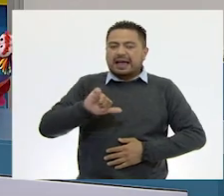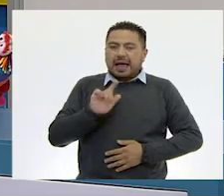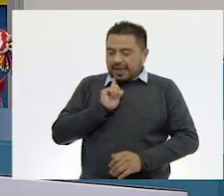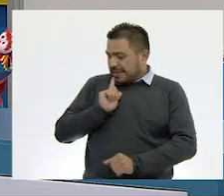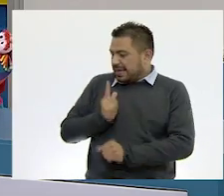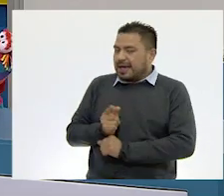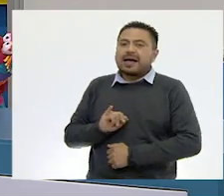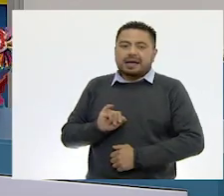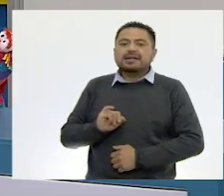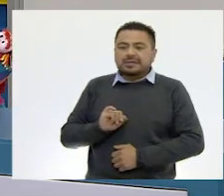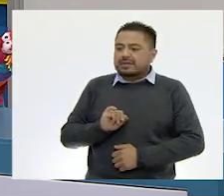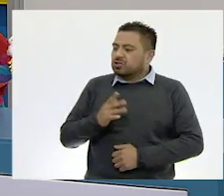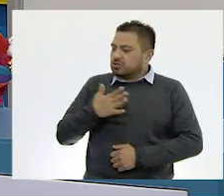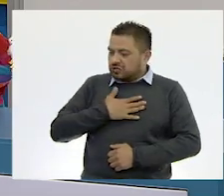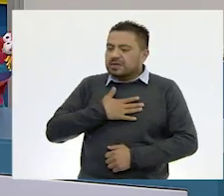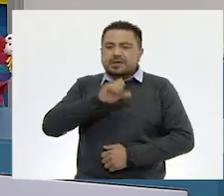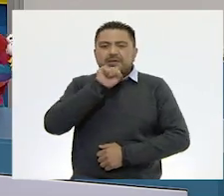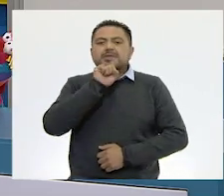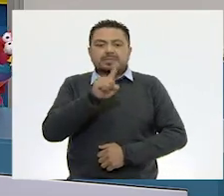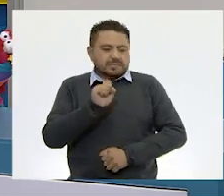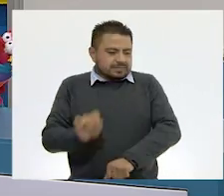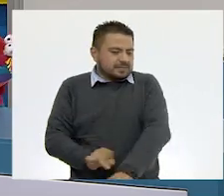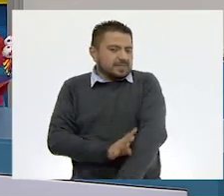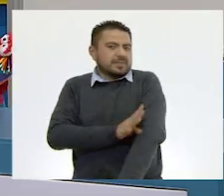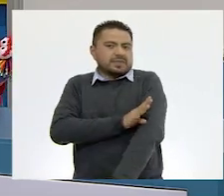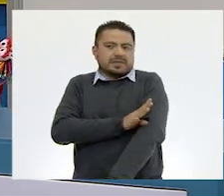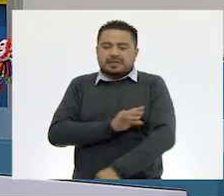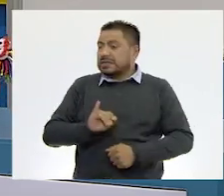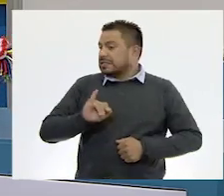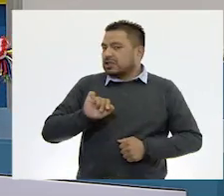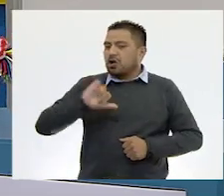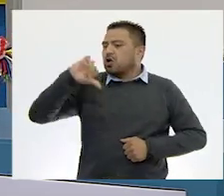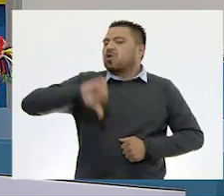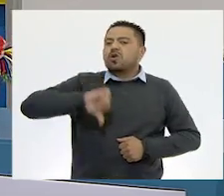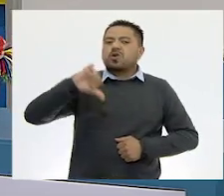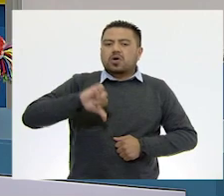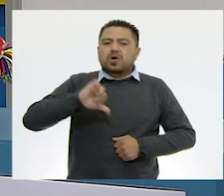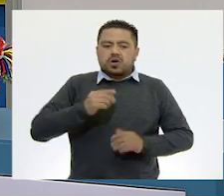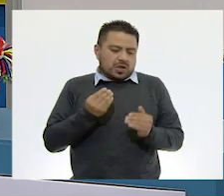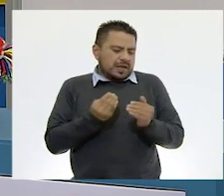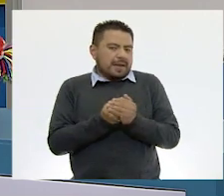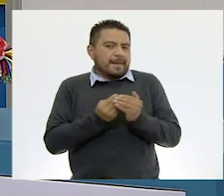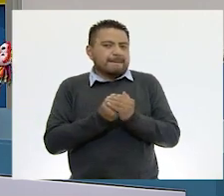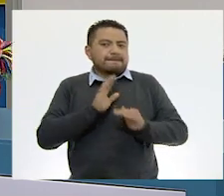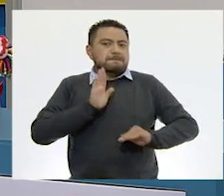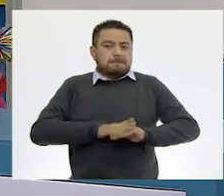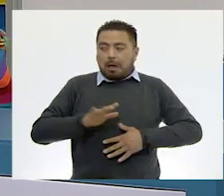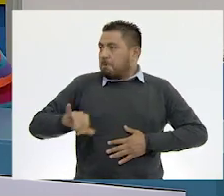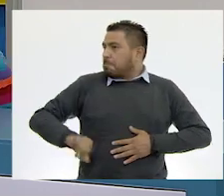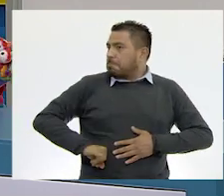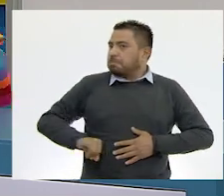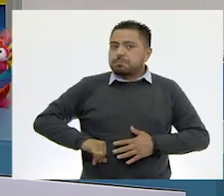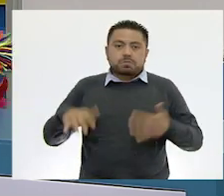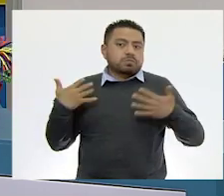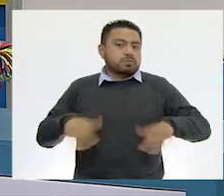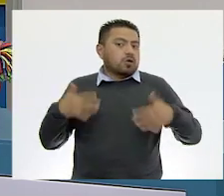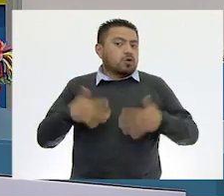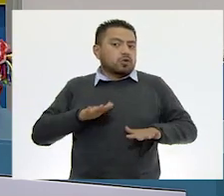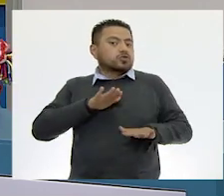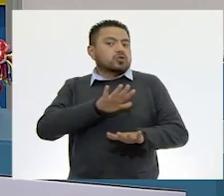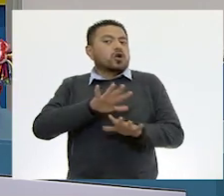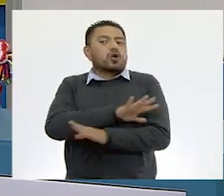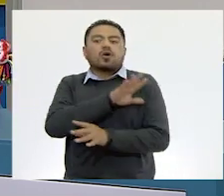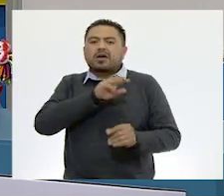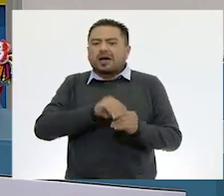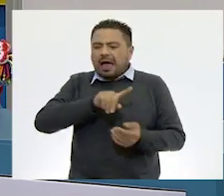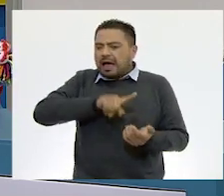me di cuenta. Yo también estoy muy emocionada, Tom, pues hoy tenemos una clase muy interesante, pero sobre todo